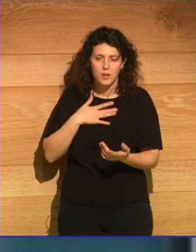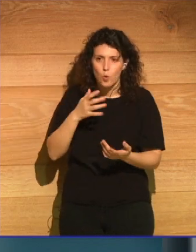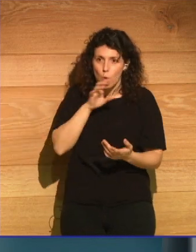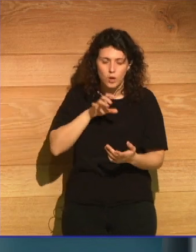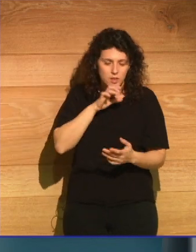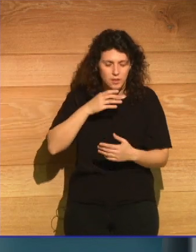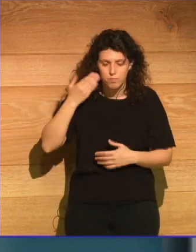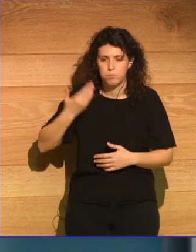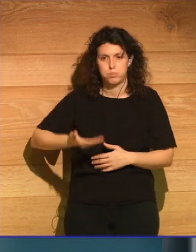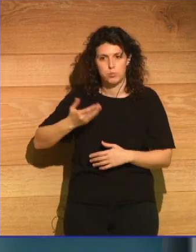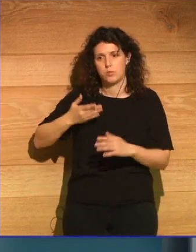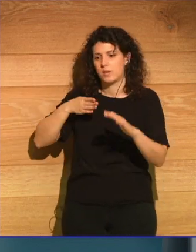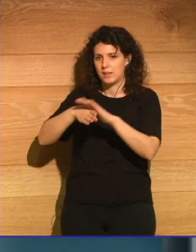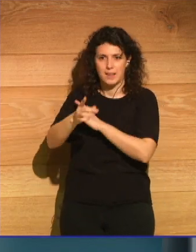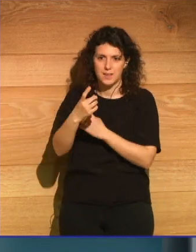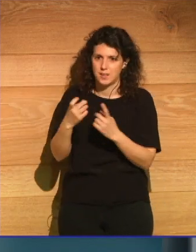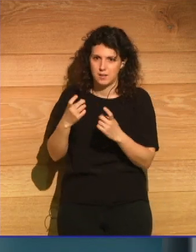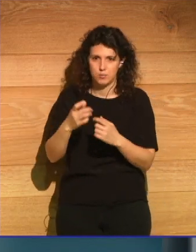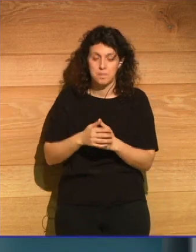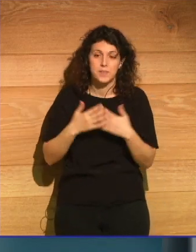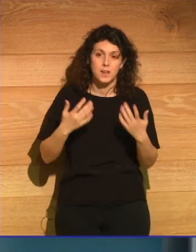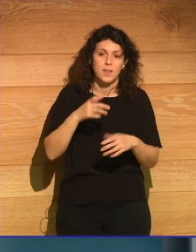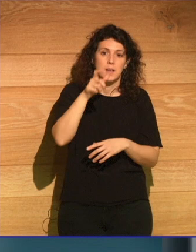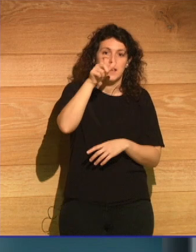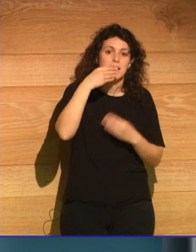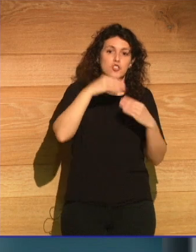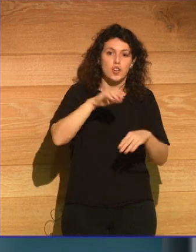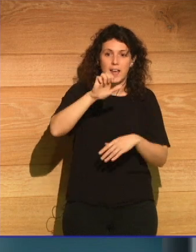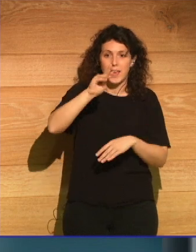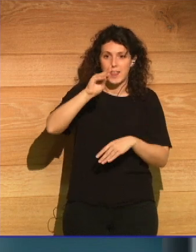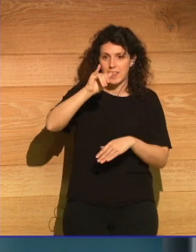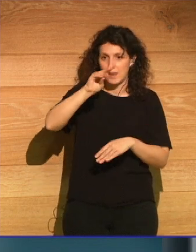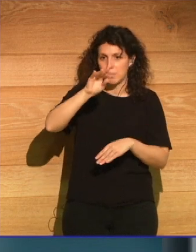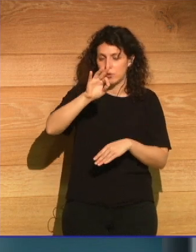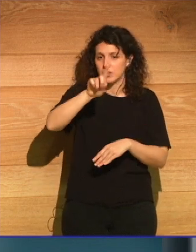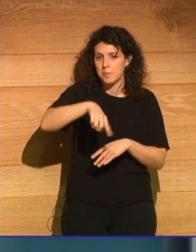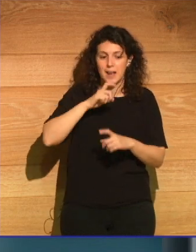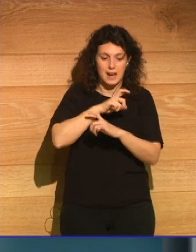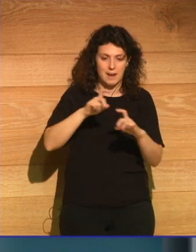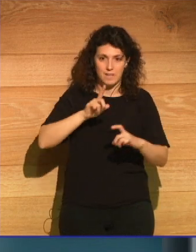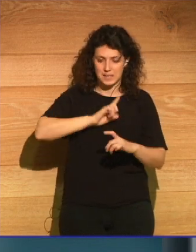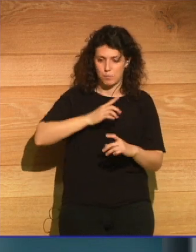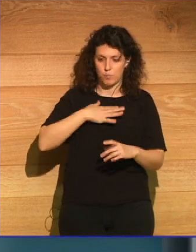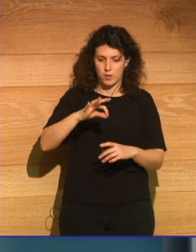La historia de Edipo también nos puede alertar sobre esa tendencia que tenemos como seres humanos